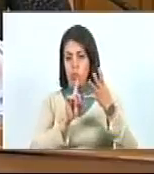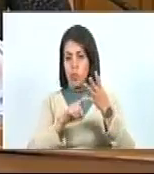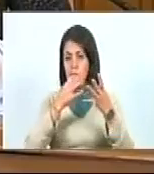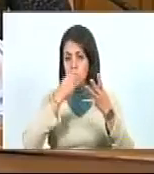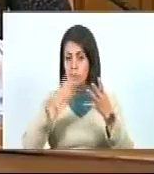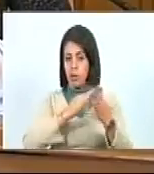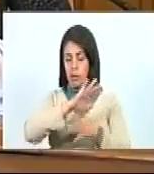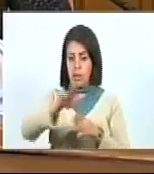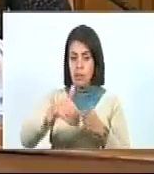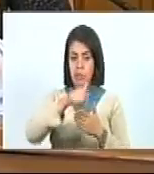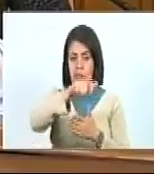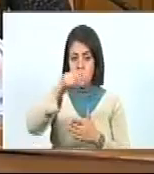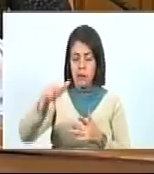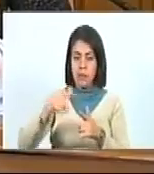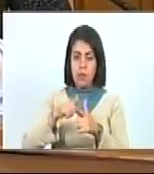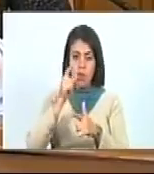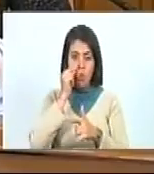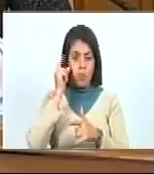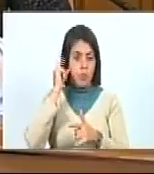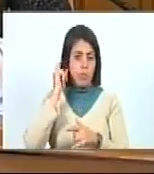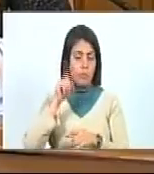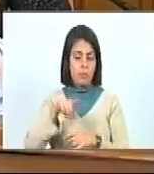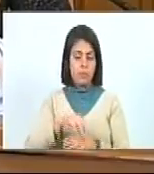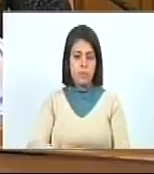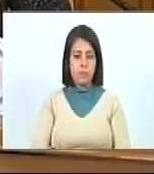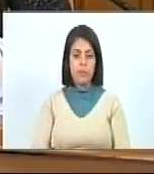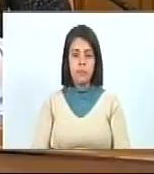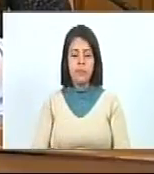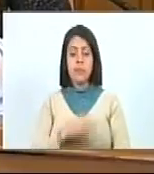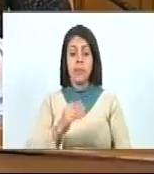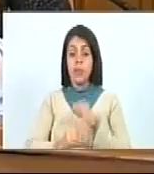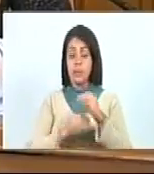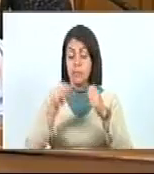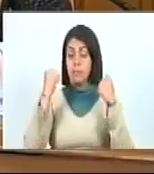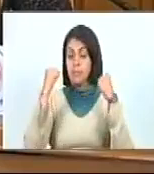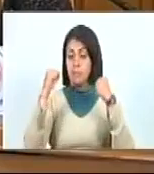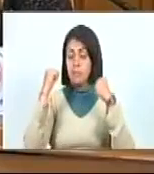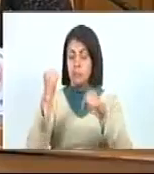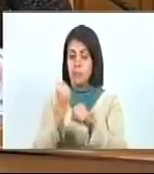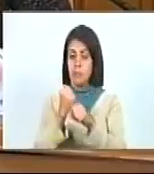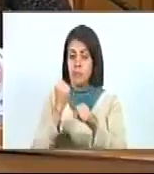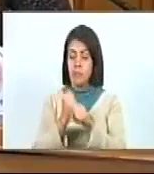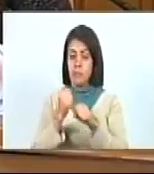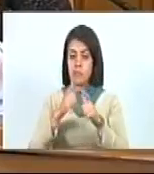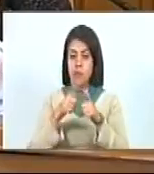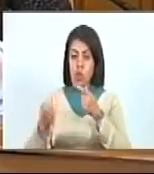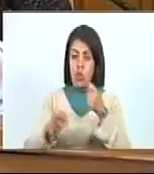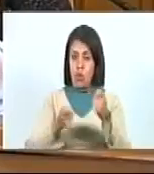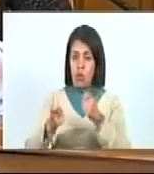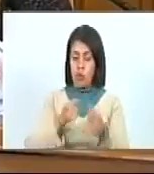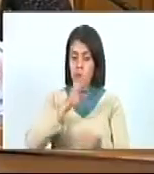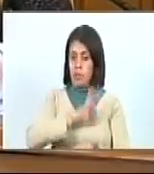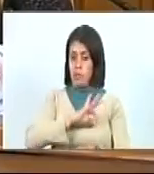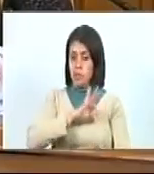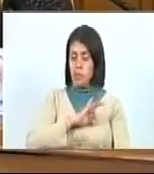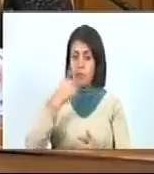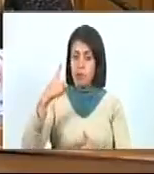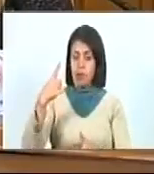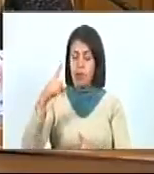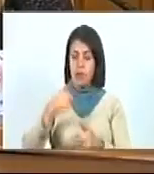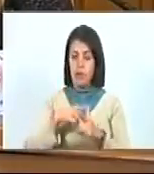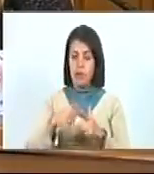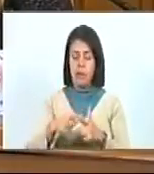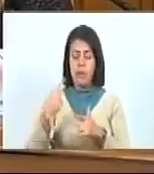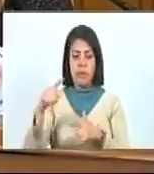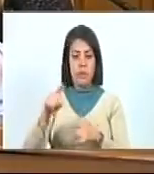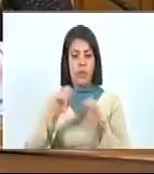Garantizar a las ciudadanas y ciudadanos en el ejercicio de la Contraloría Social el derecho a